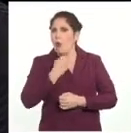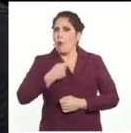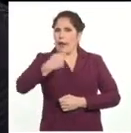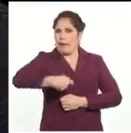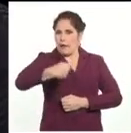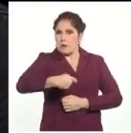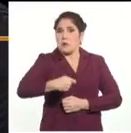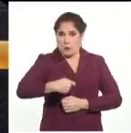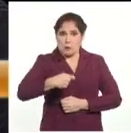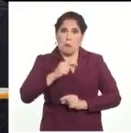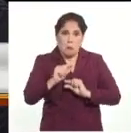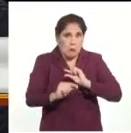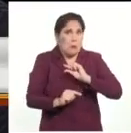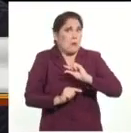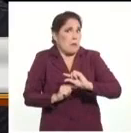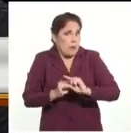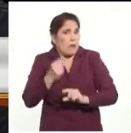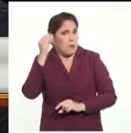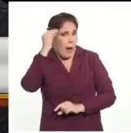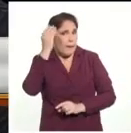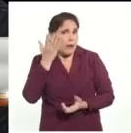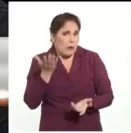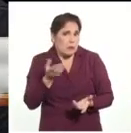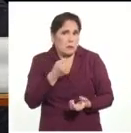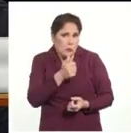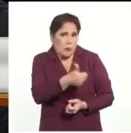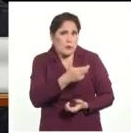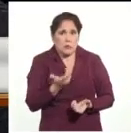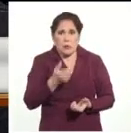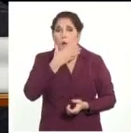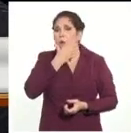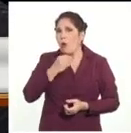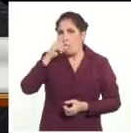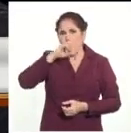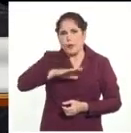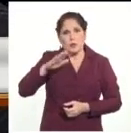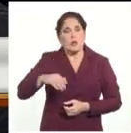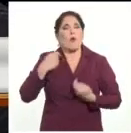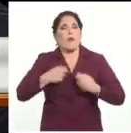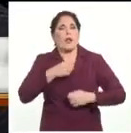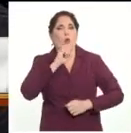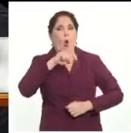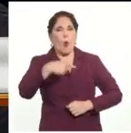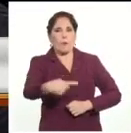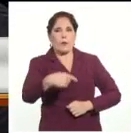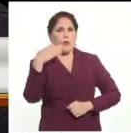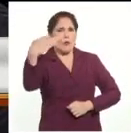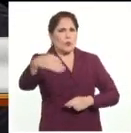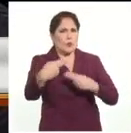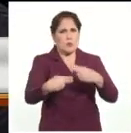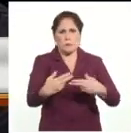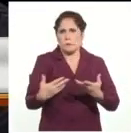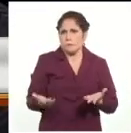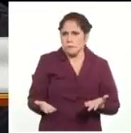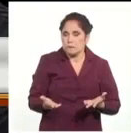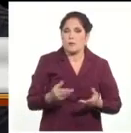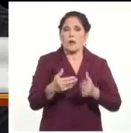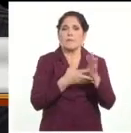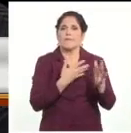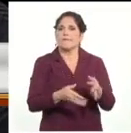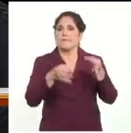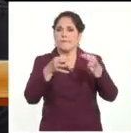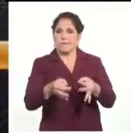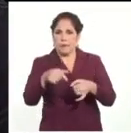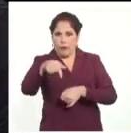autonomía progresiva porque los niños, los adolescentes tienen derecho a opinar sobre su futuro, sobre la realidad que les